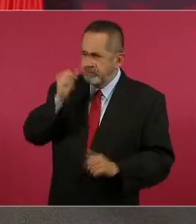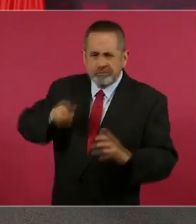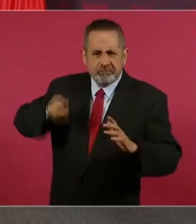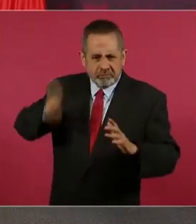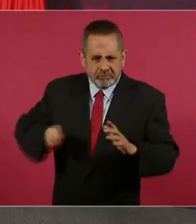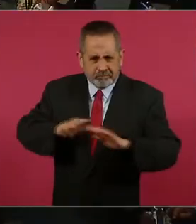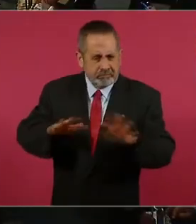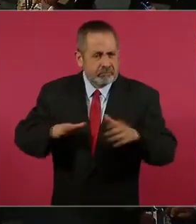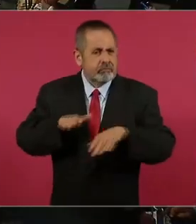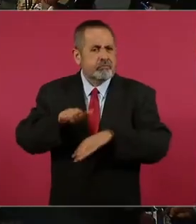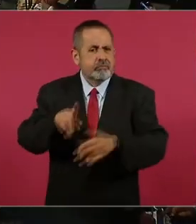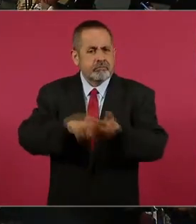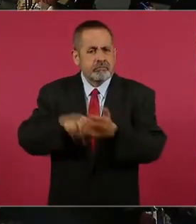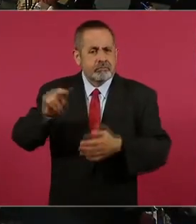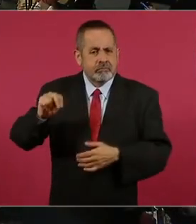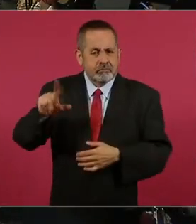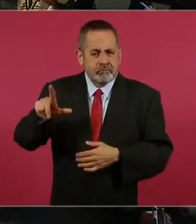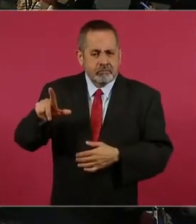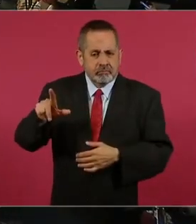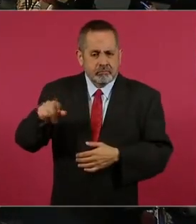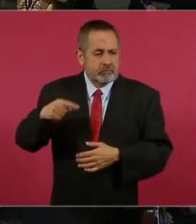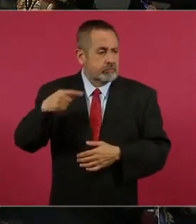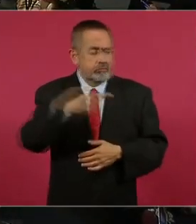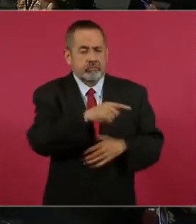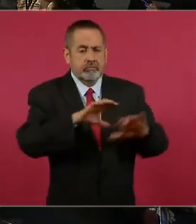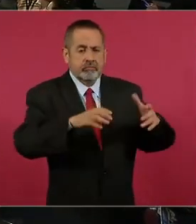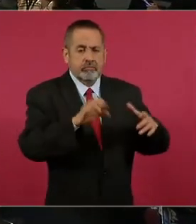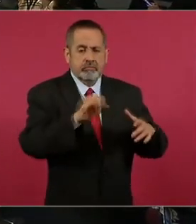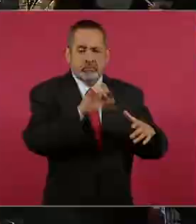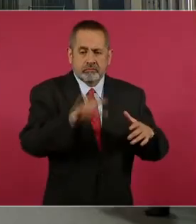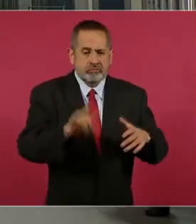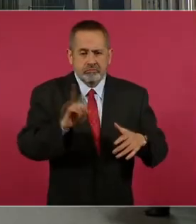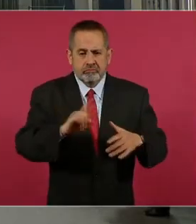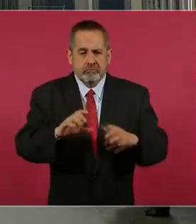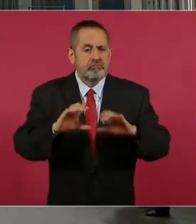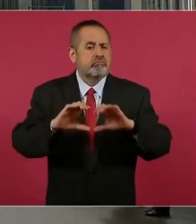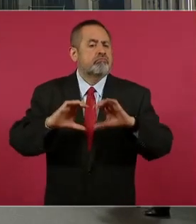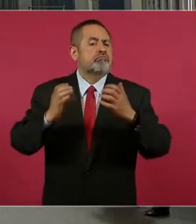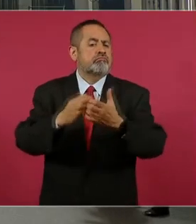Nuevo León y no fue la Corte, fue el Congreso.